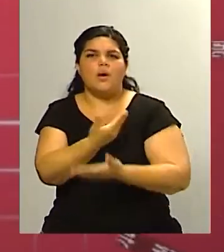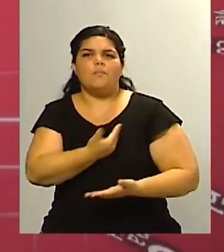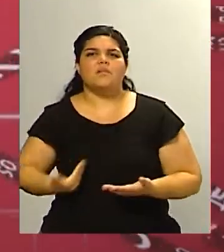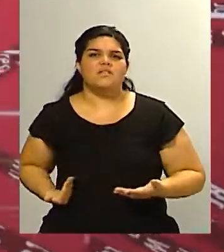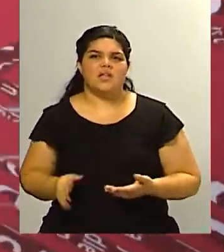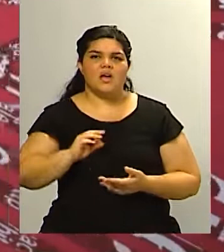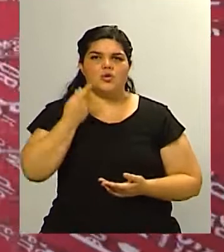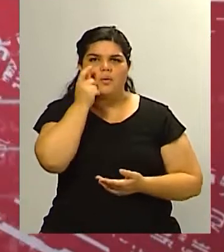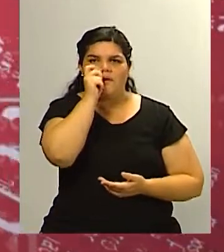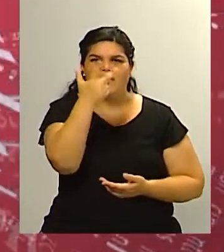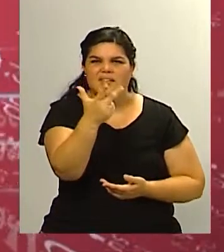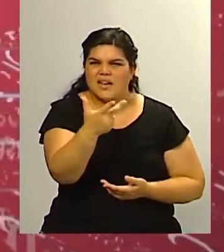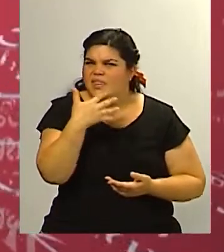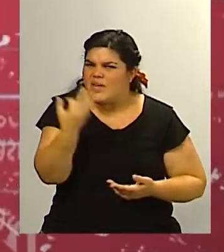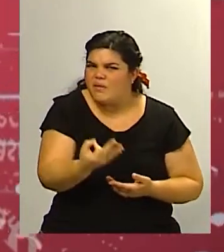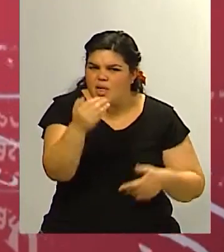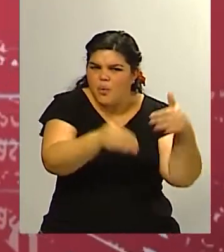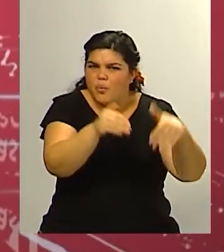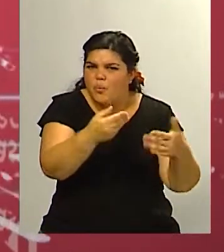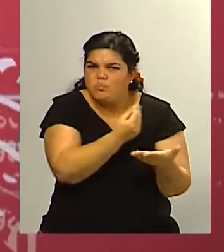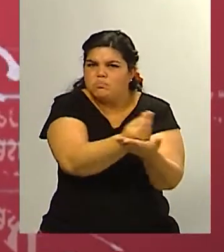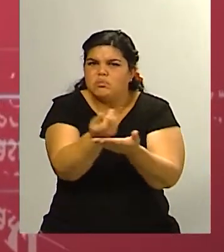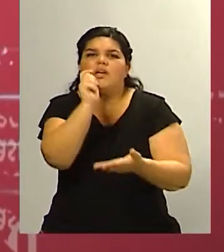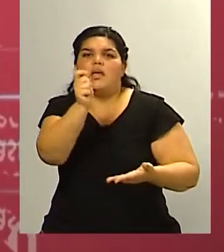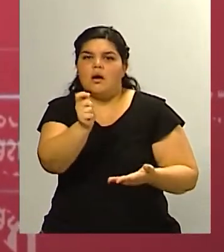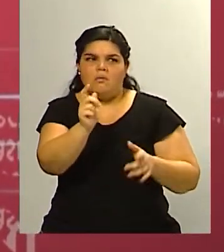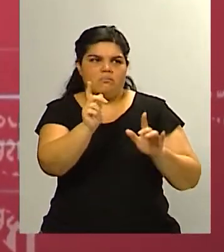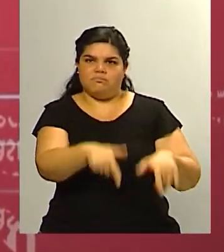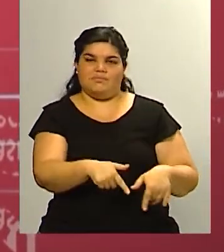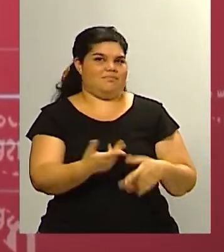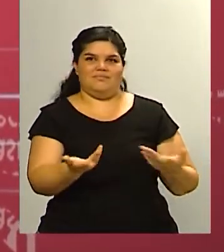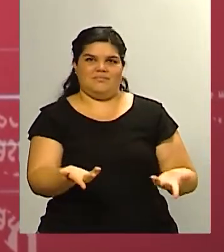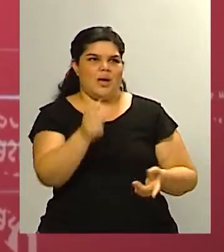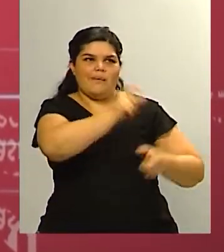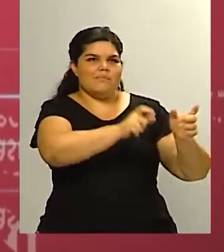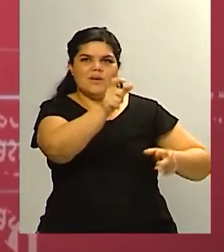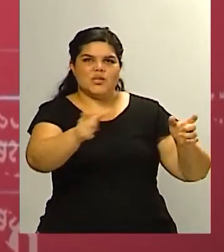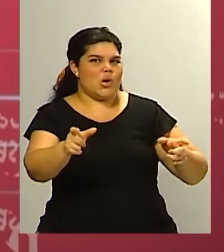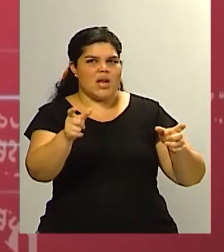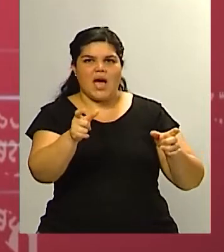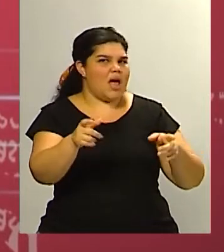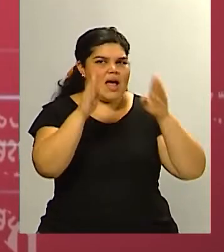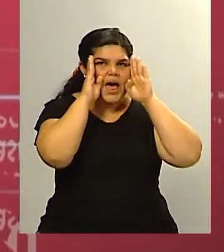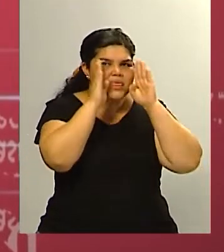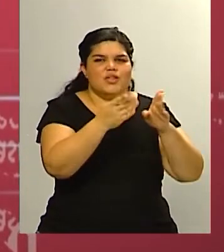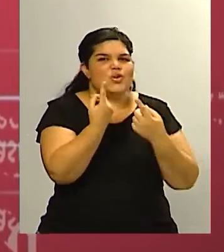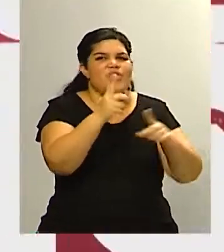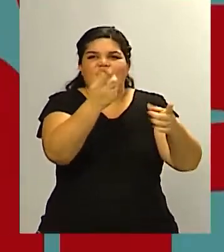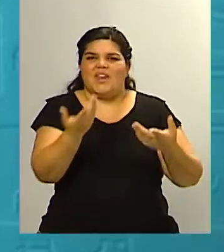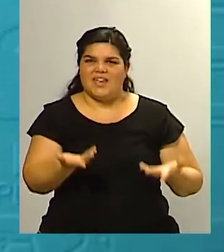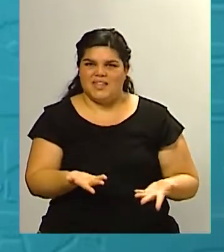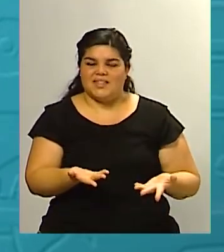del 2023 te llevarías una sorpresa como se llevarían una sorpresa la totalidad de los medios de comunicación de la argentina ¿por qué?